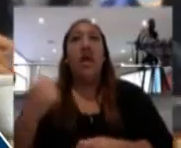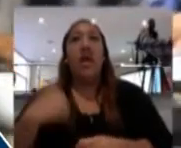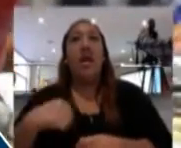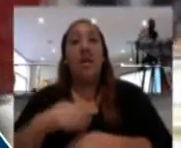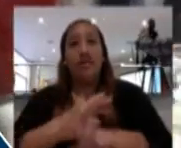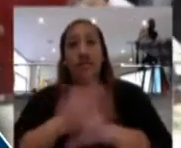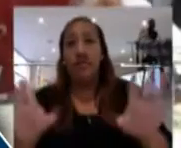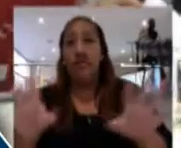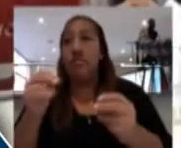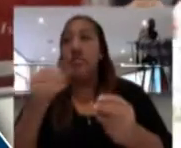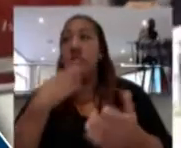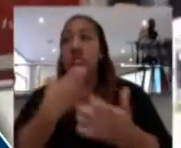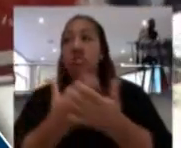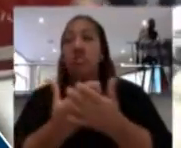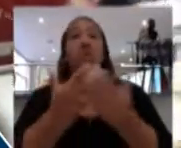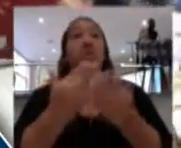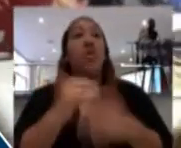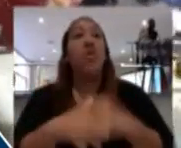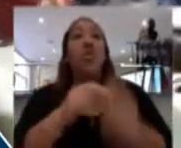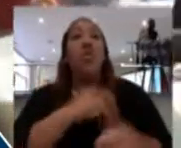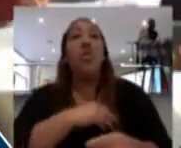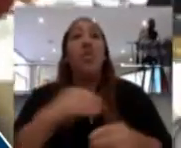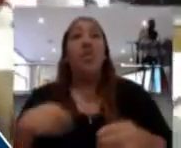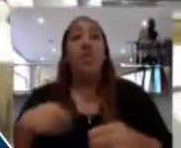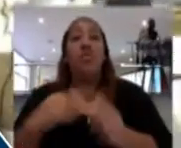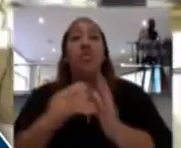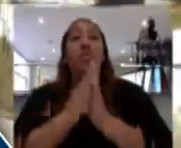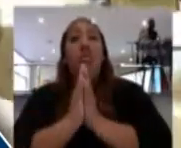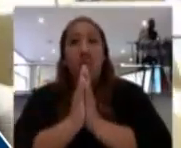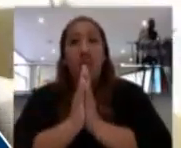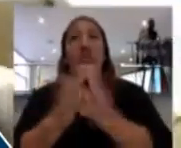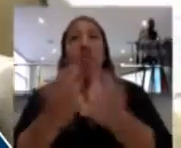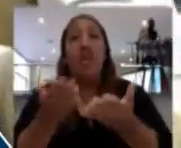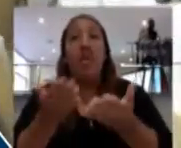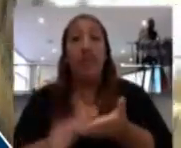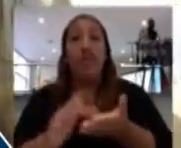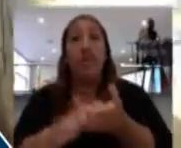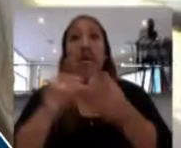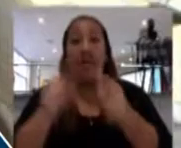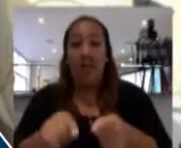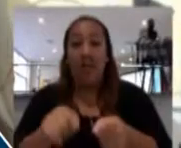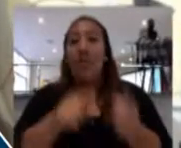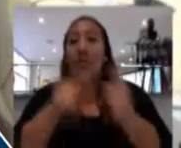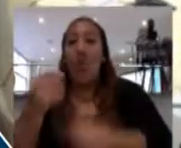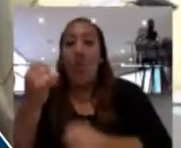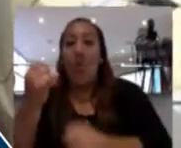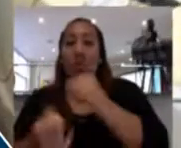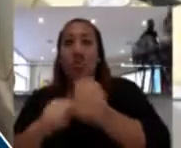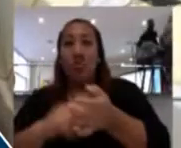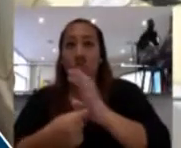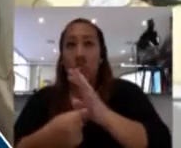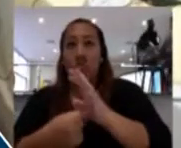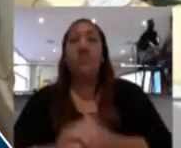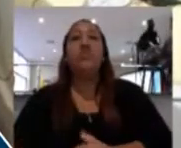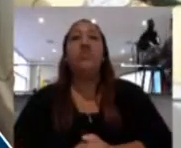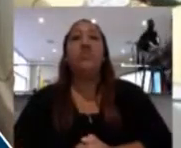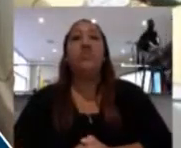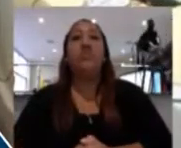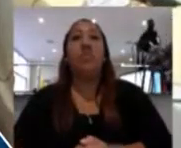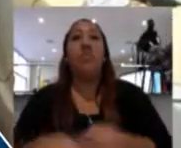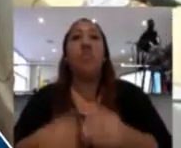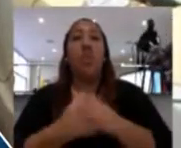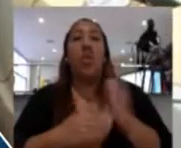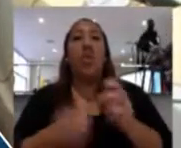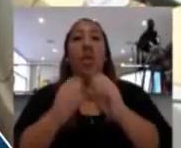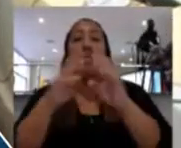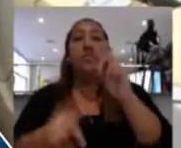muchas gracias. Voy a pedir a los miembros del Consejo que se sirvan a autorizar que esto pase en lo último, en lo último punto, a lo que es